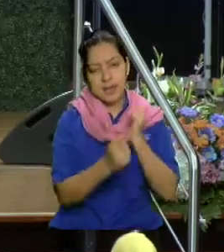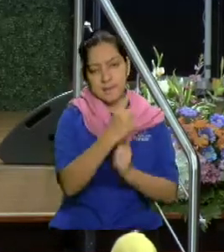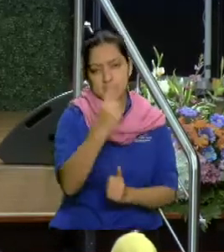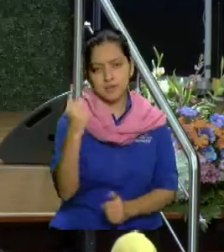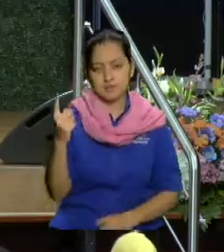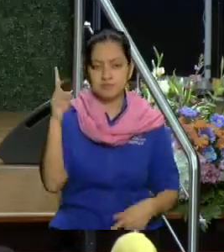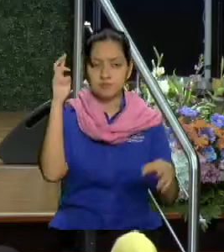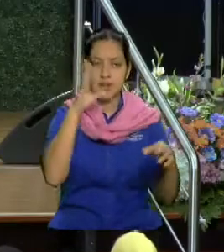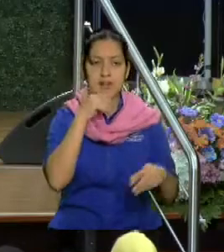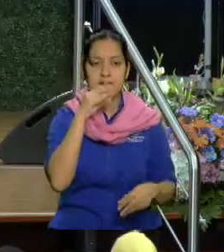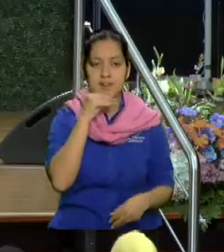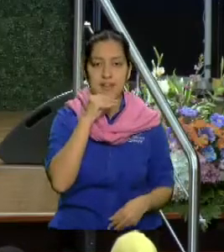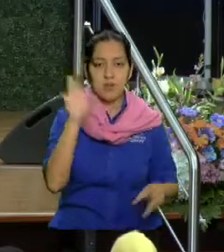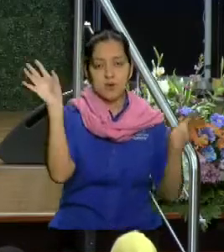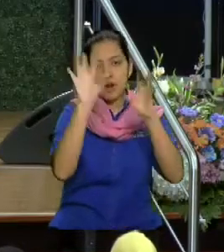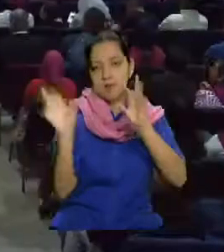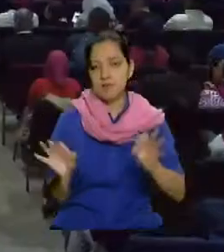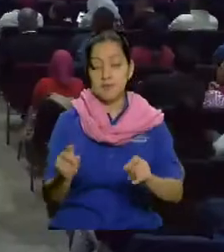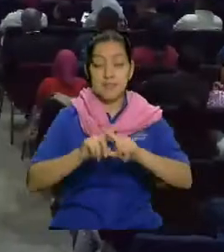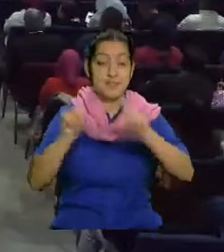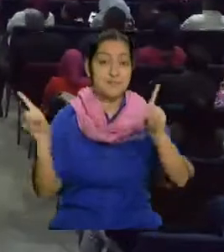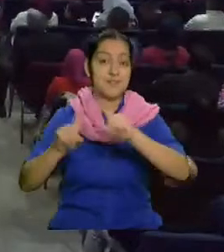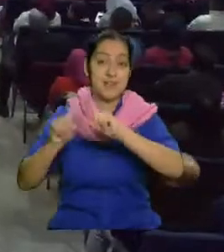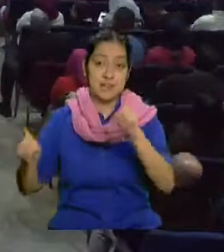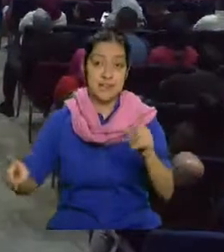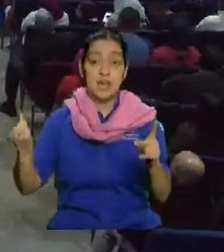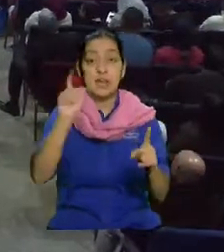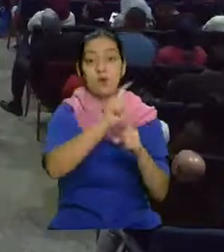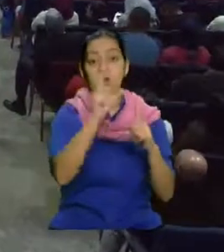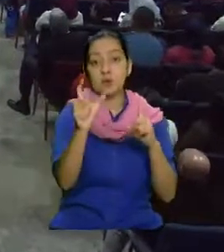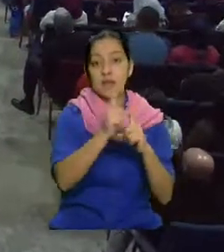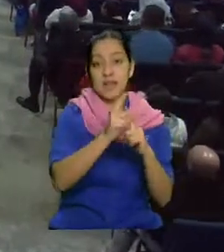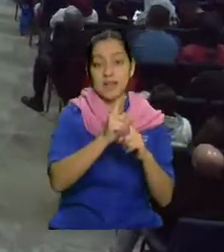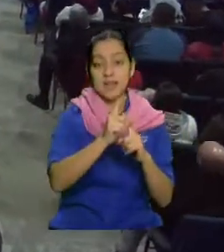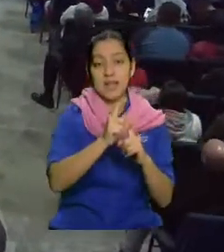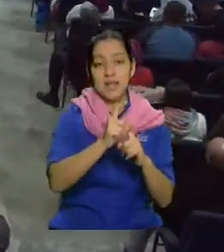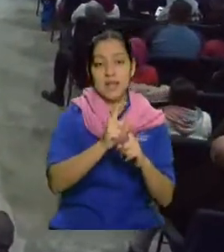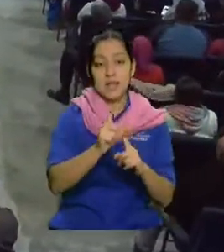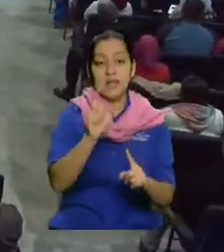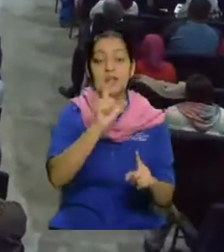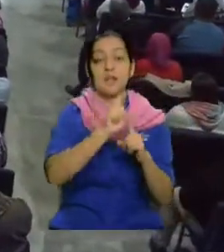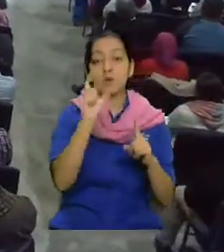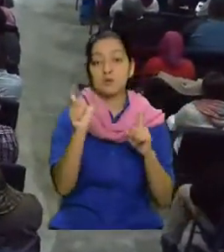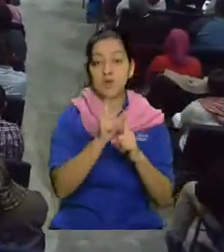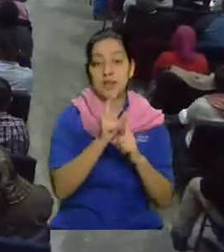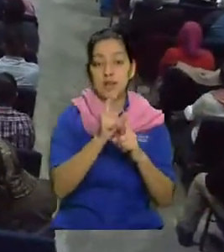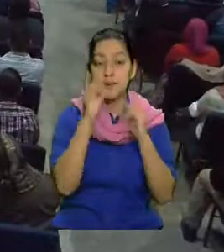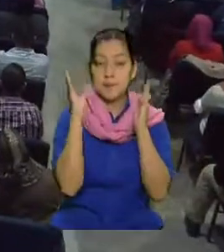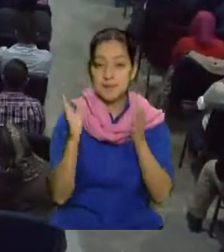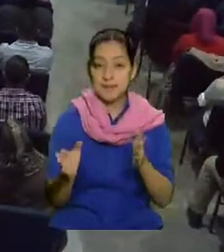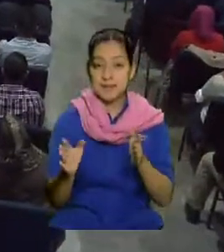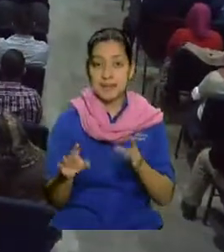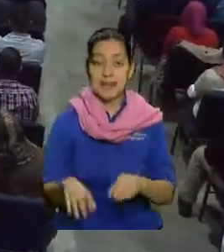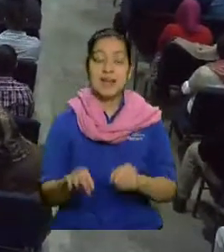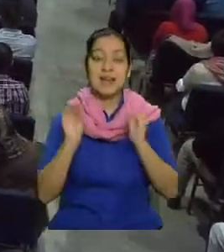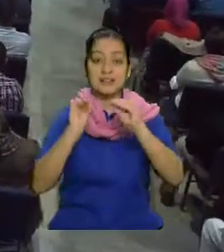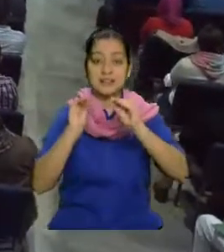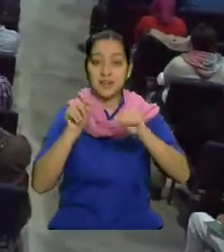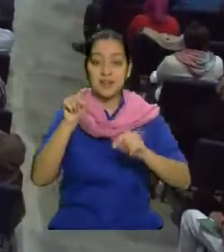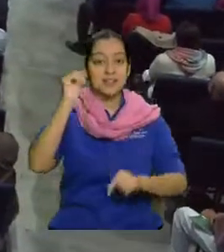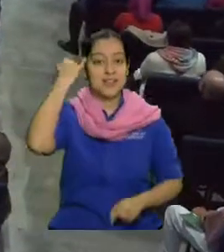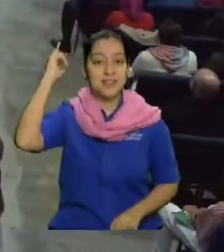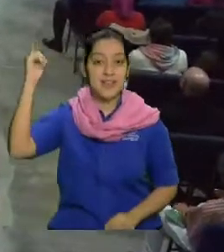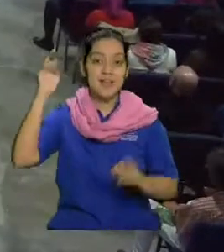lo miran de otra manera. Y culturalmente, ya vamos a orar, culturalmente le han transmitido esa idea